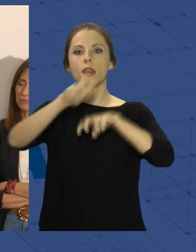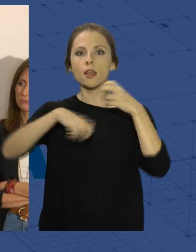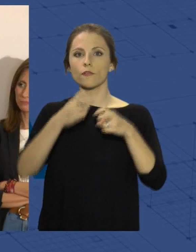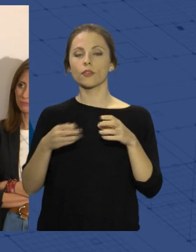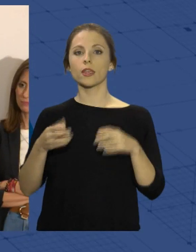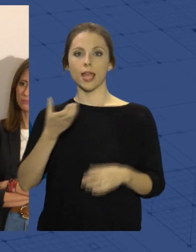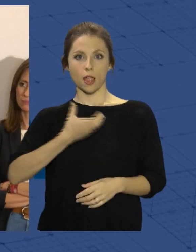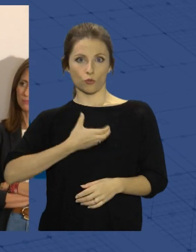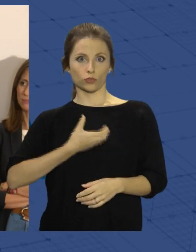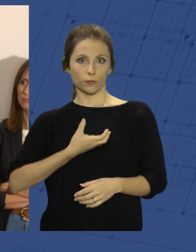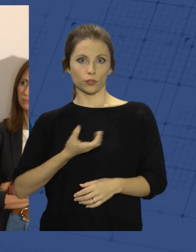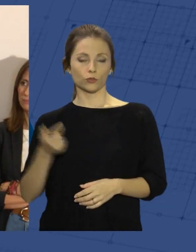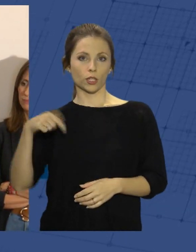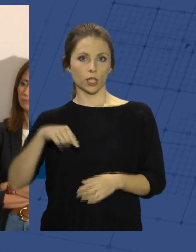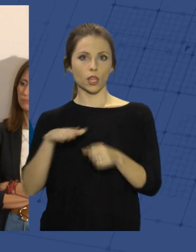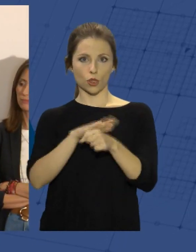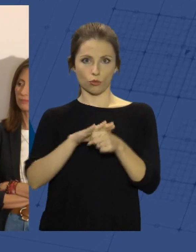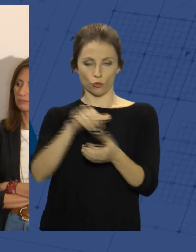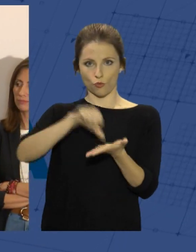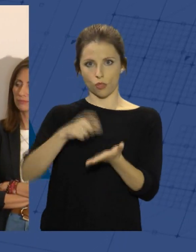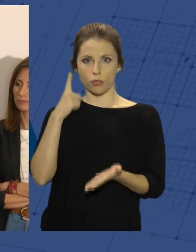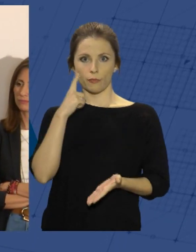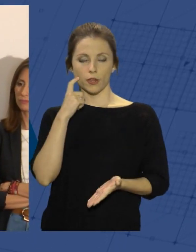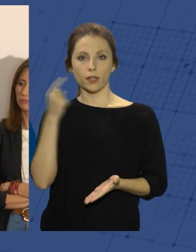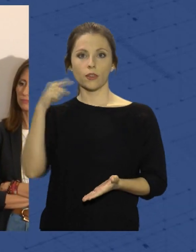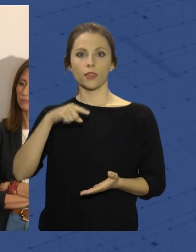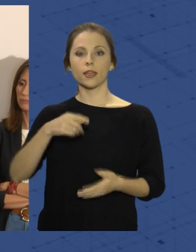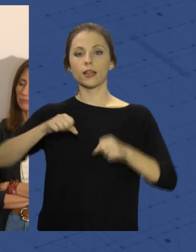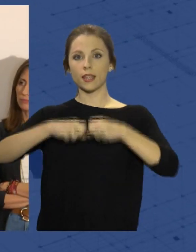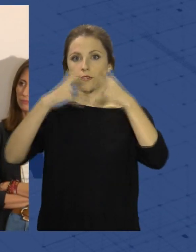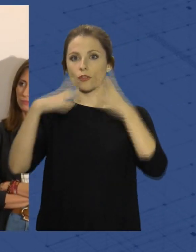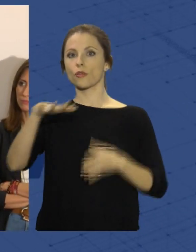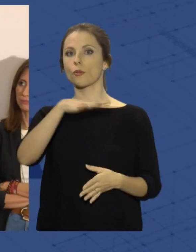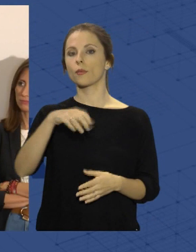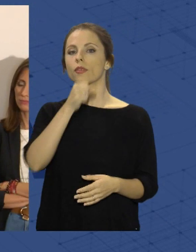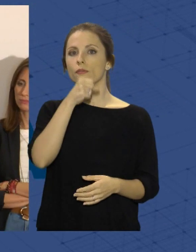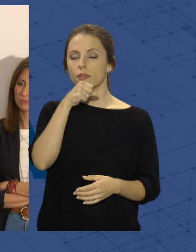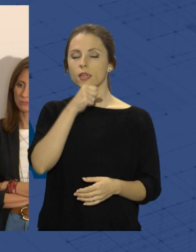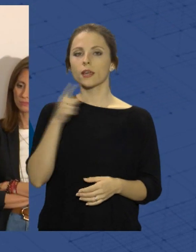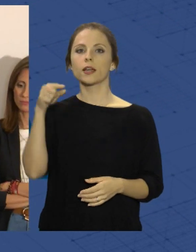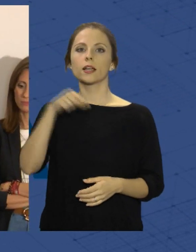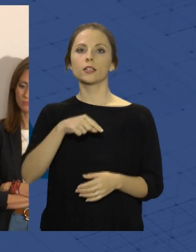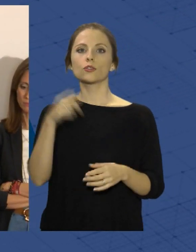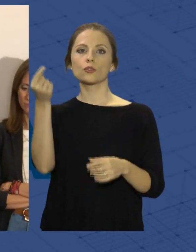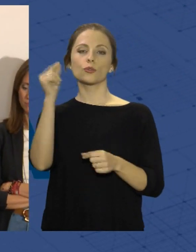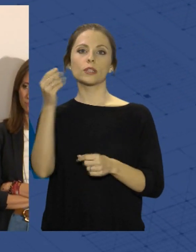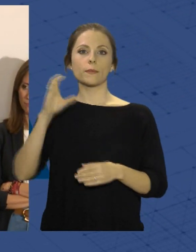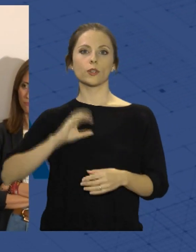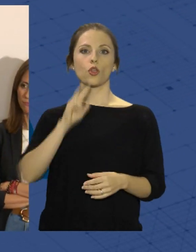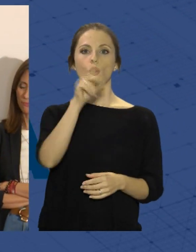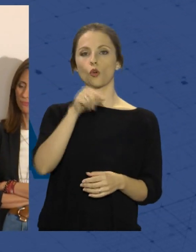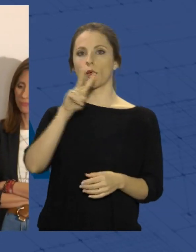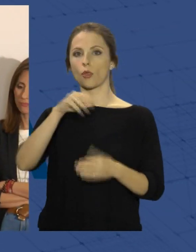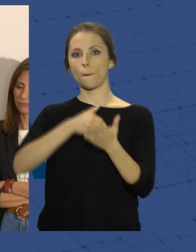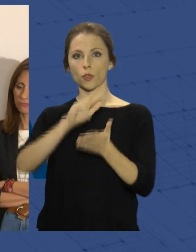casa consistorial de la ciudad de Almería, del edificio de la Plaza Vieja, para el cual se contempla una inversión de 2,2 millones de